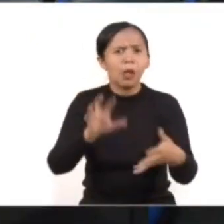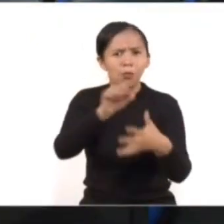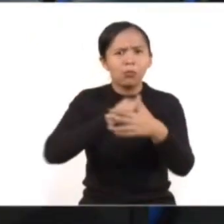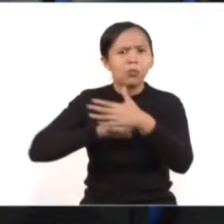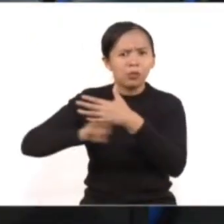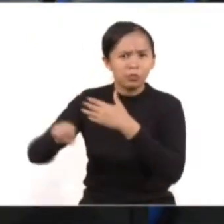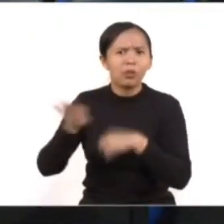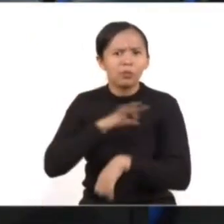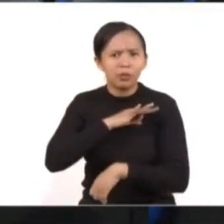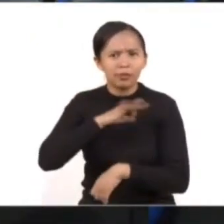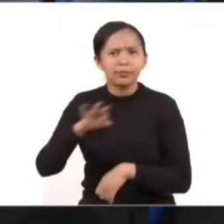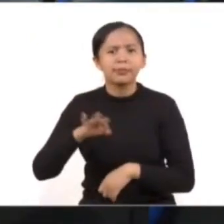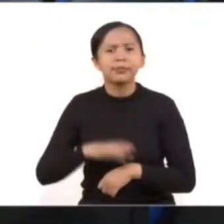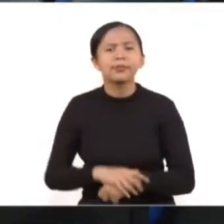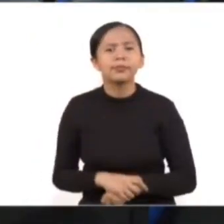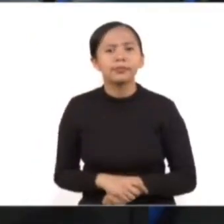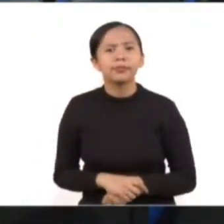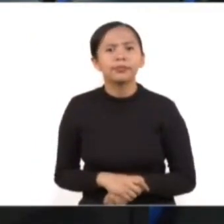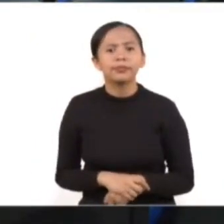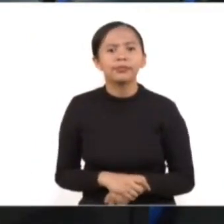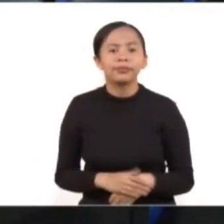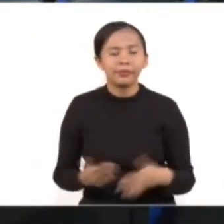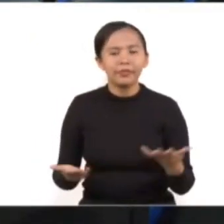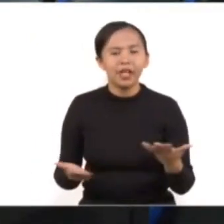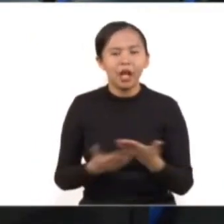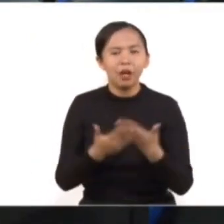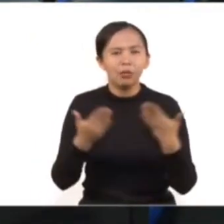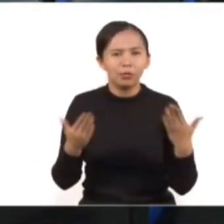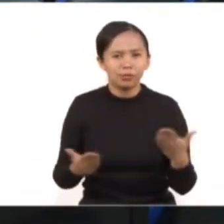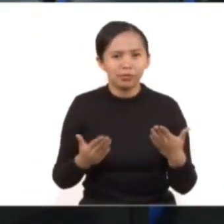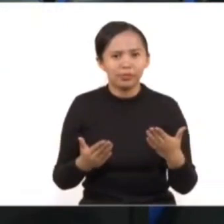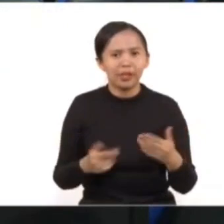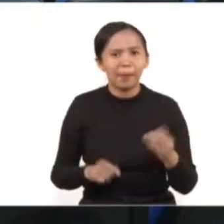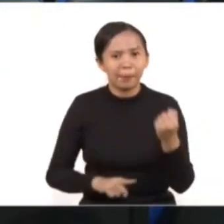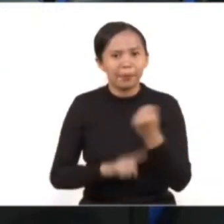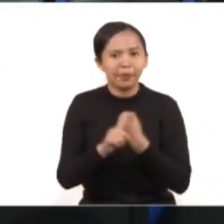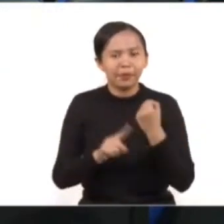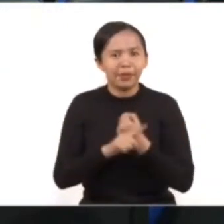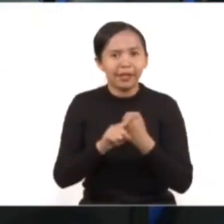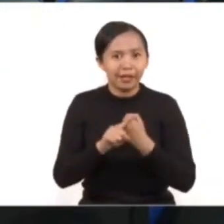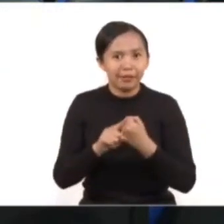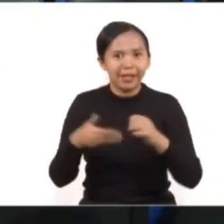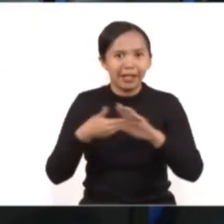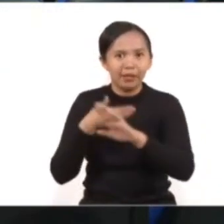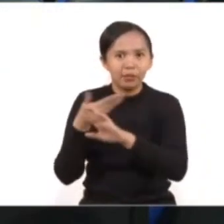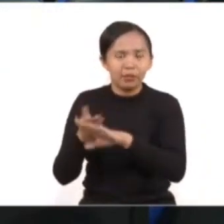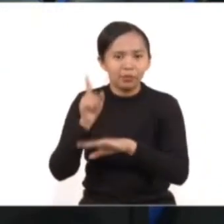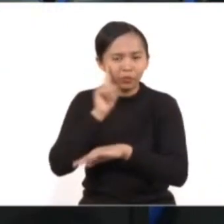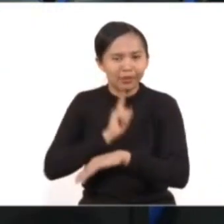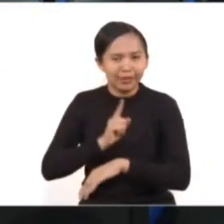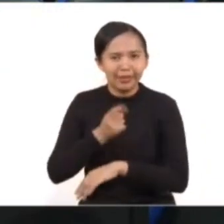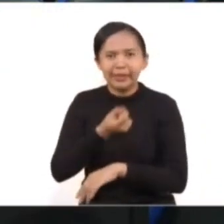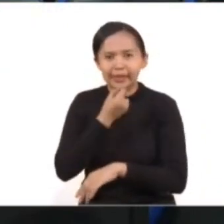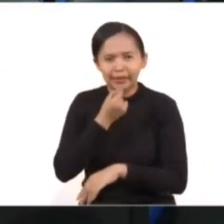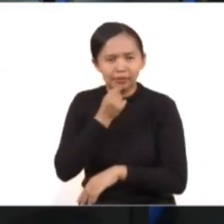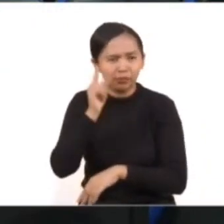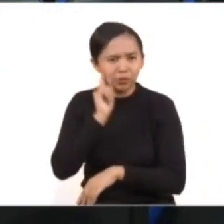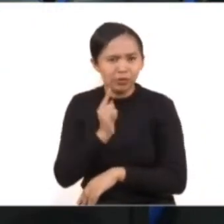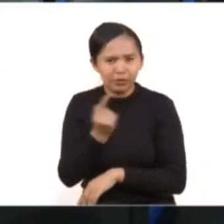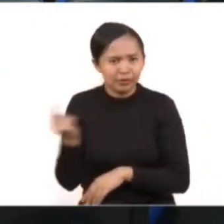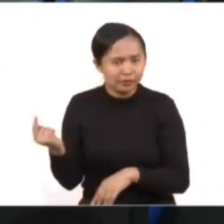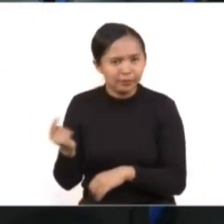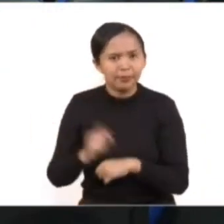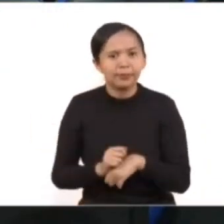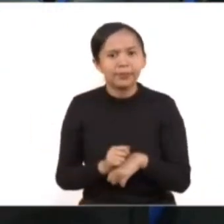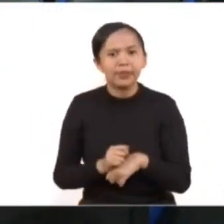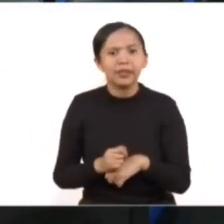nosotras las mujeres. En la disminución de la incidencia de delitos en contra de mujeres y niñas, el combate